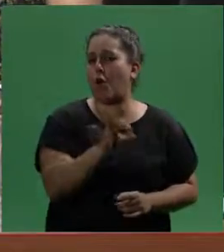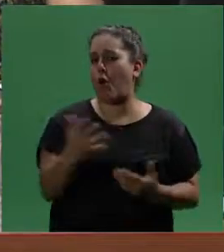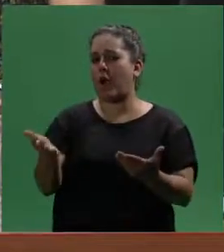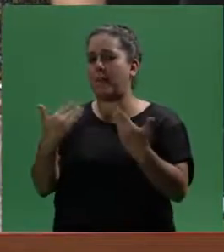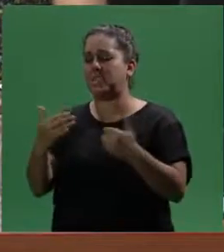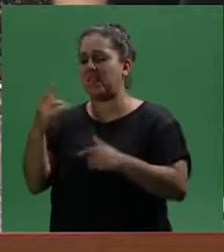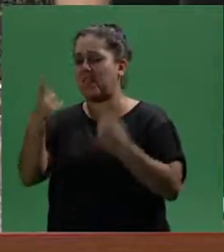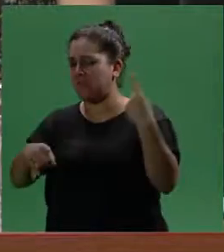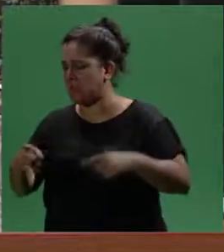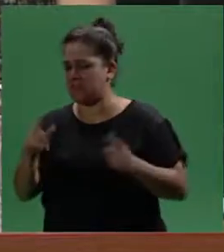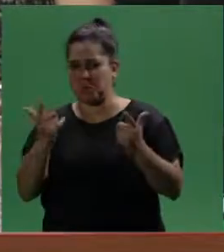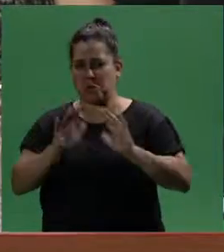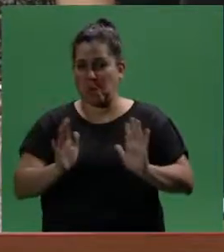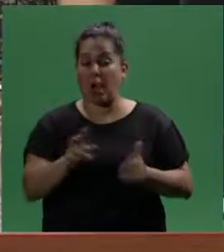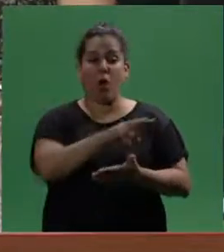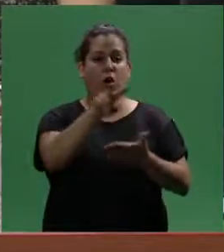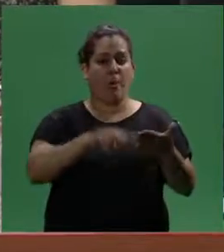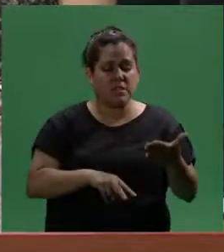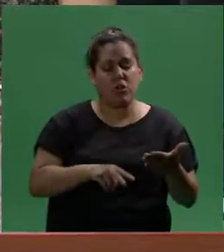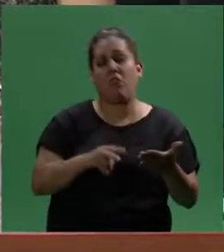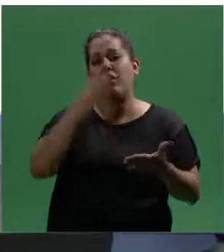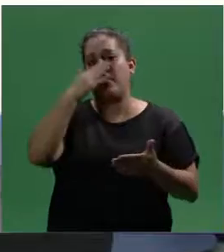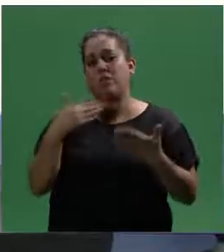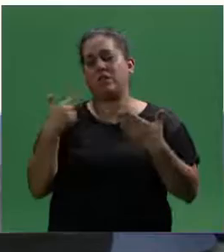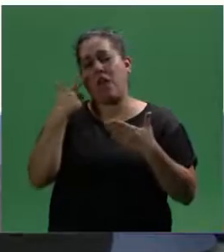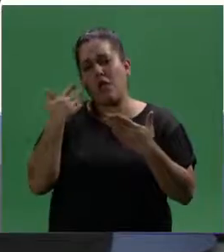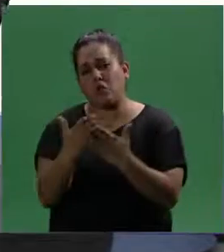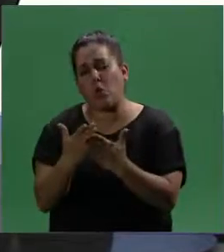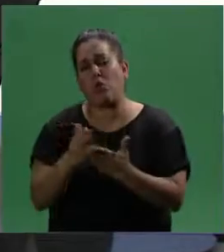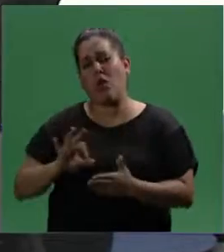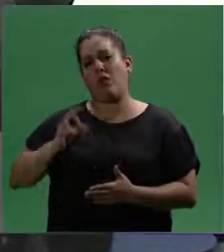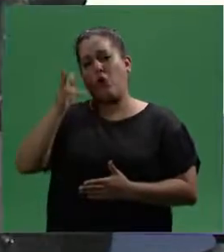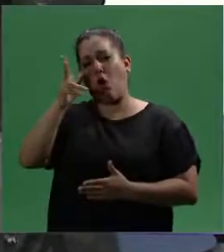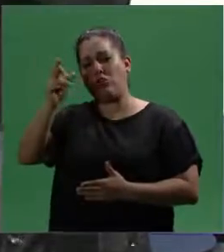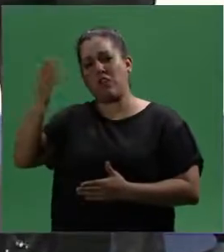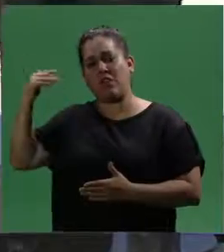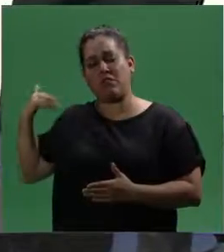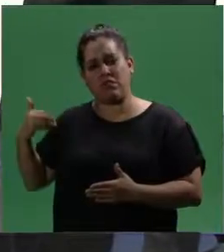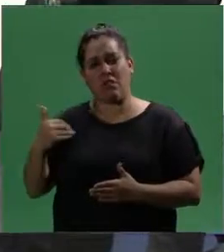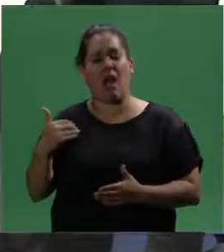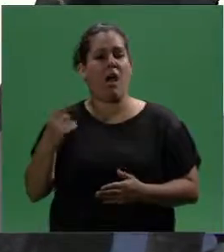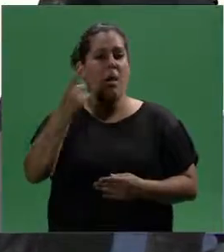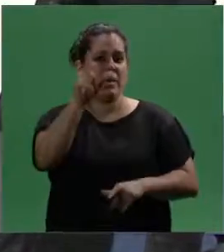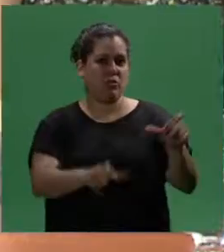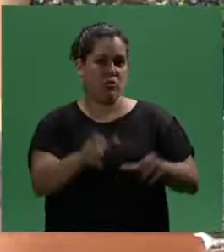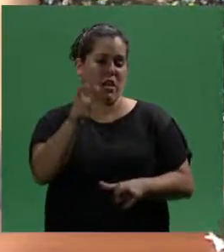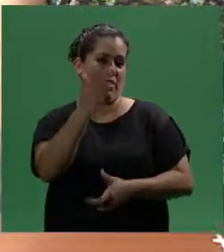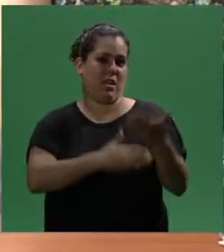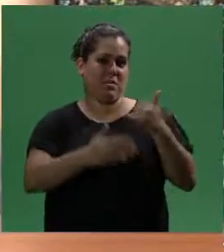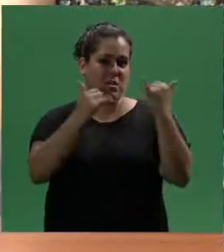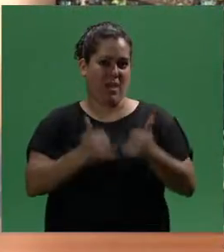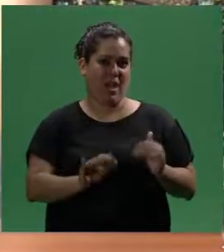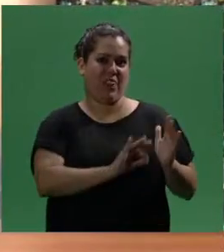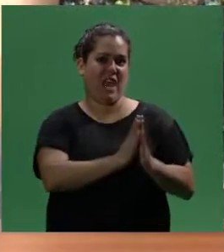discapacidades diferentes. Después de las convenciones y los estudios que se hicieron en la década del 80, cuando se declaró la década de las personas con